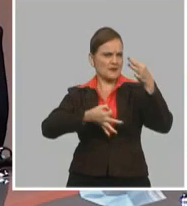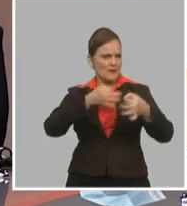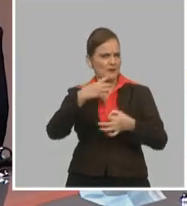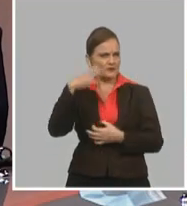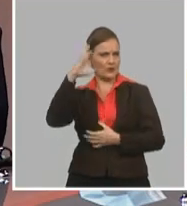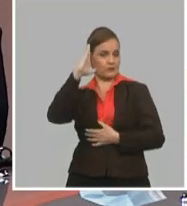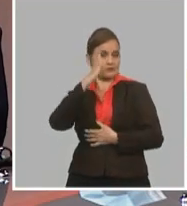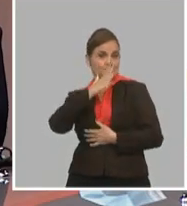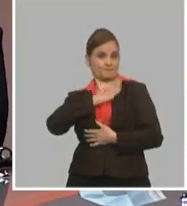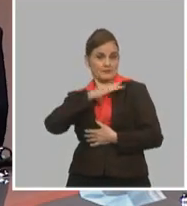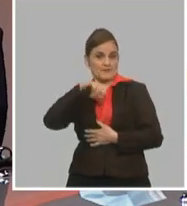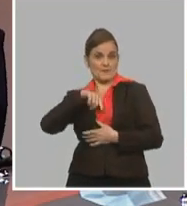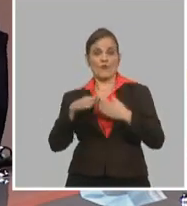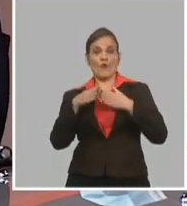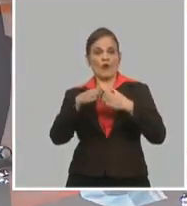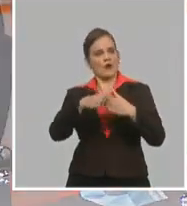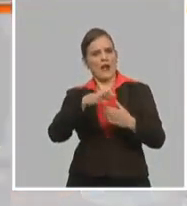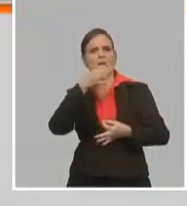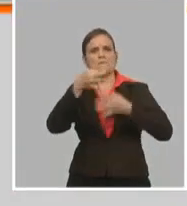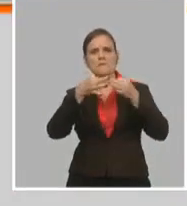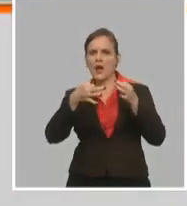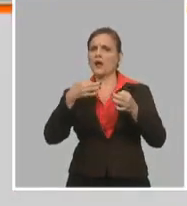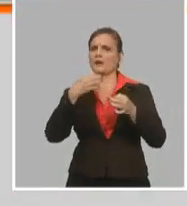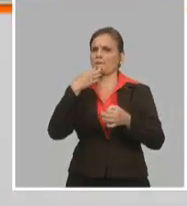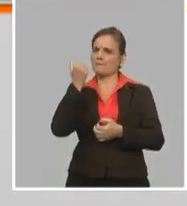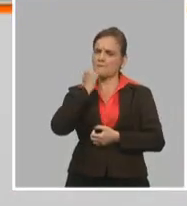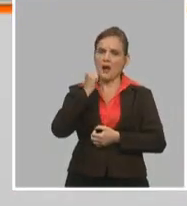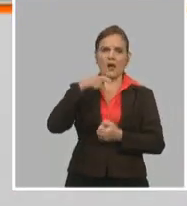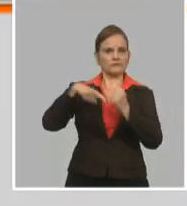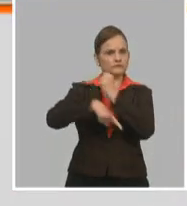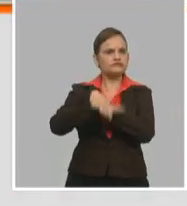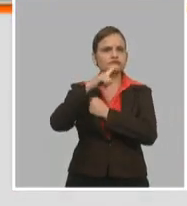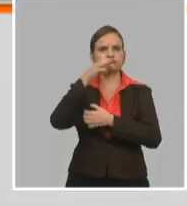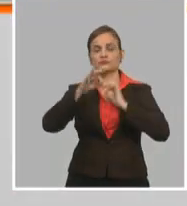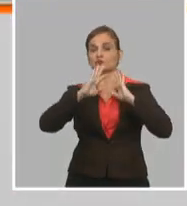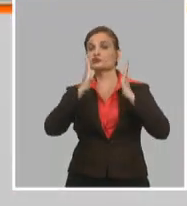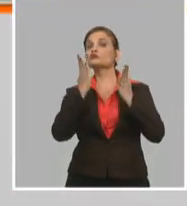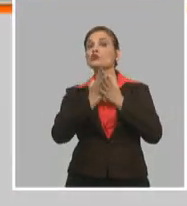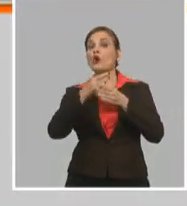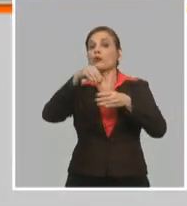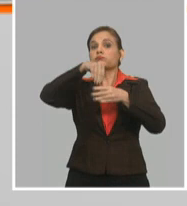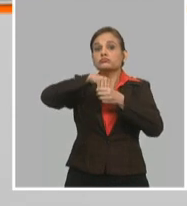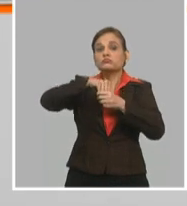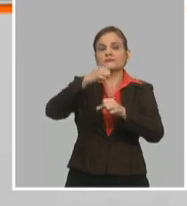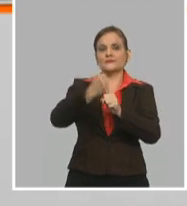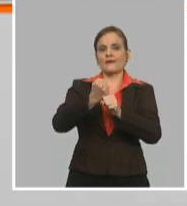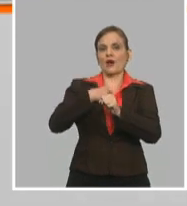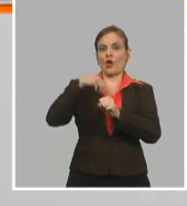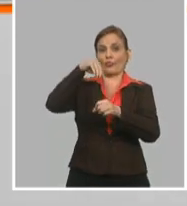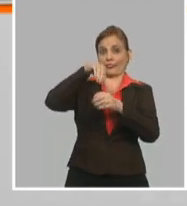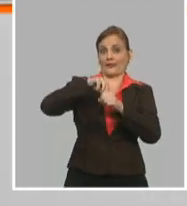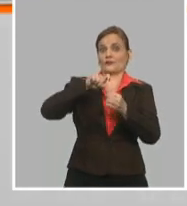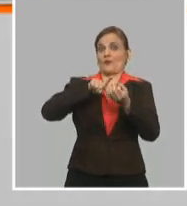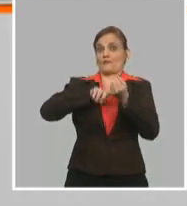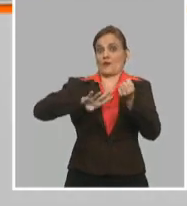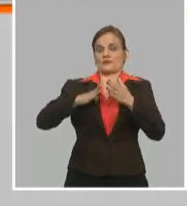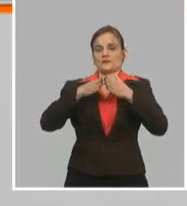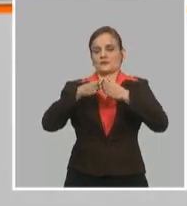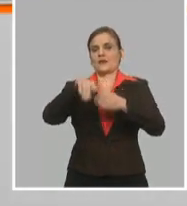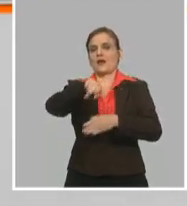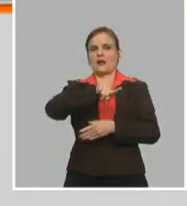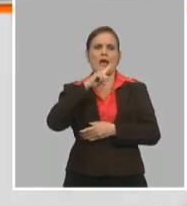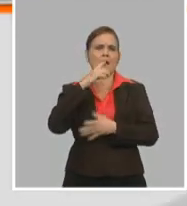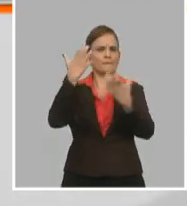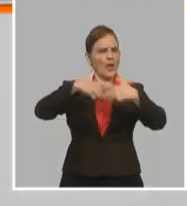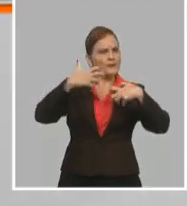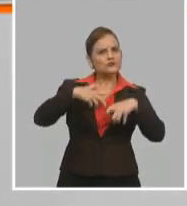de esta provincia, el compañero escribano, que me gustaría nos hablara precisamente de ese esfuerzo que se está haciendo en la producción de alimentos